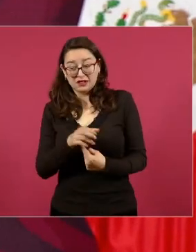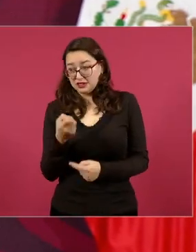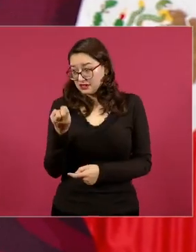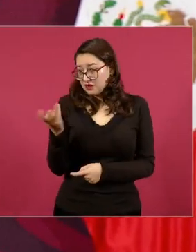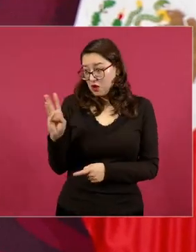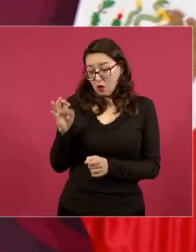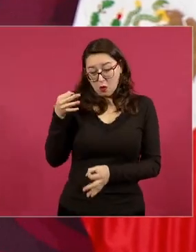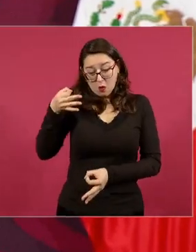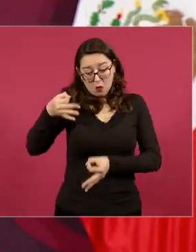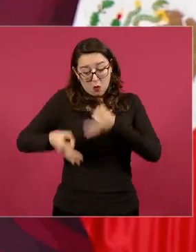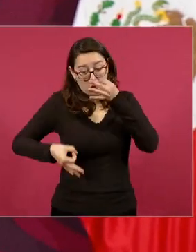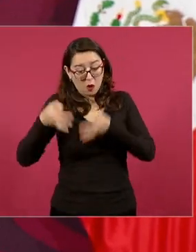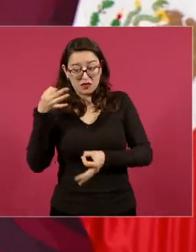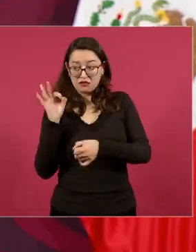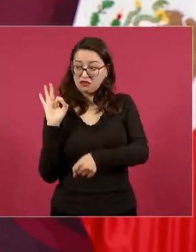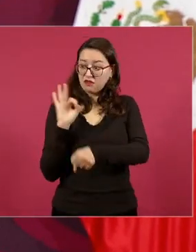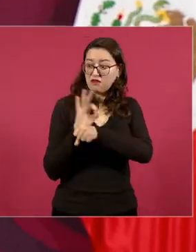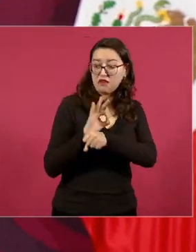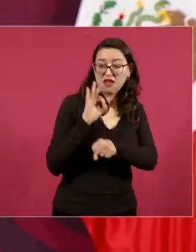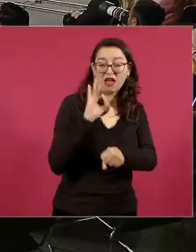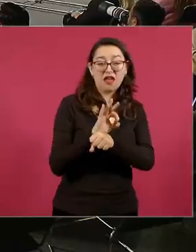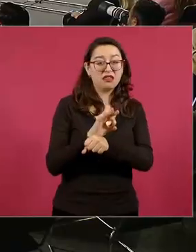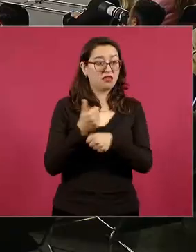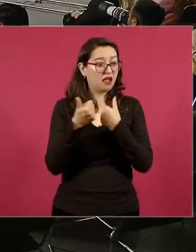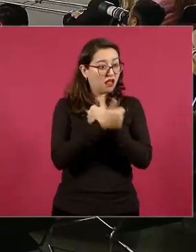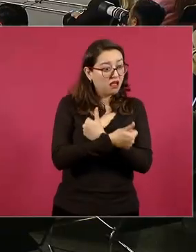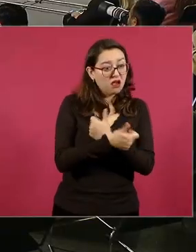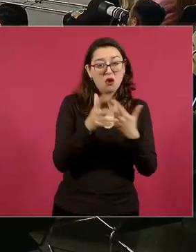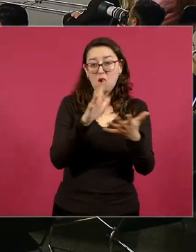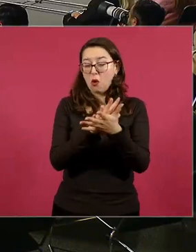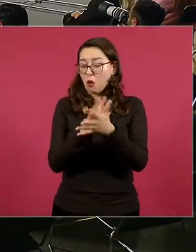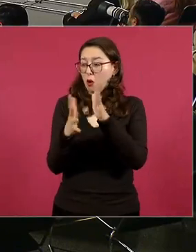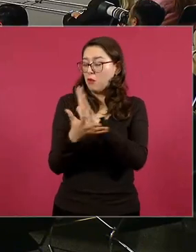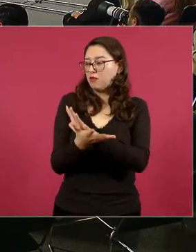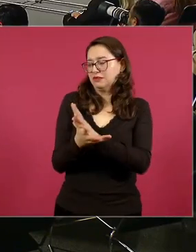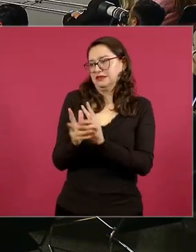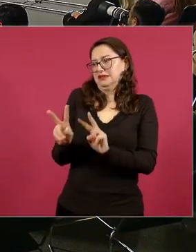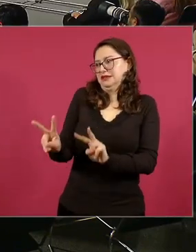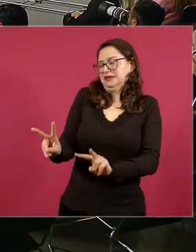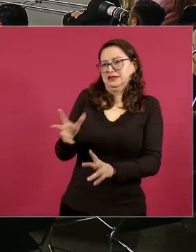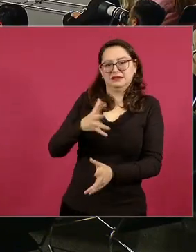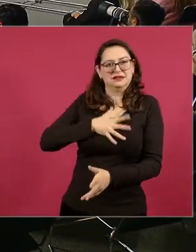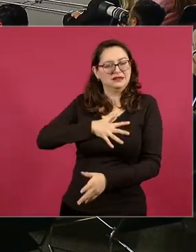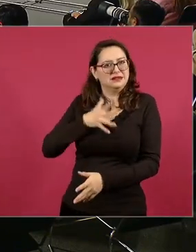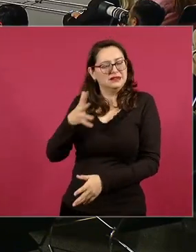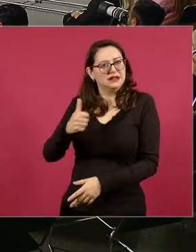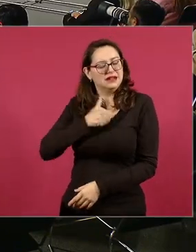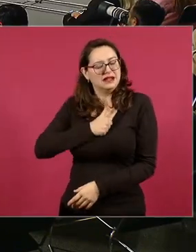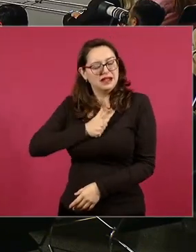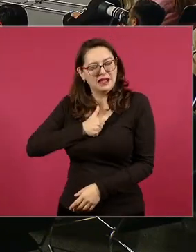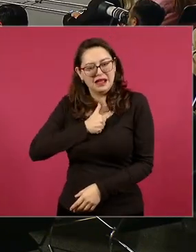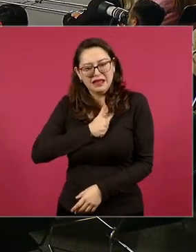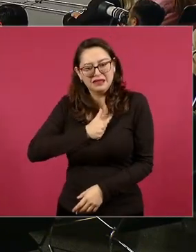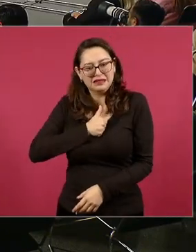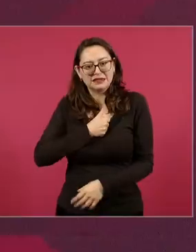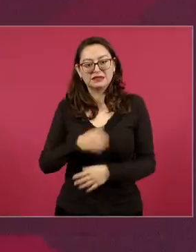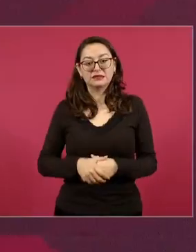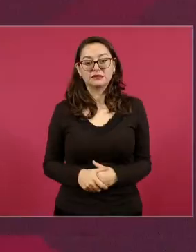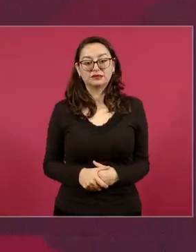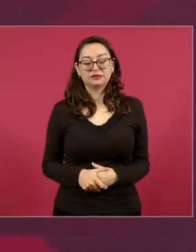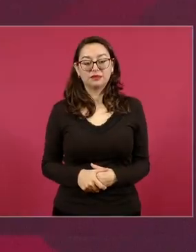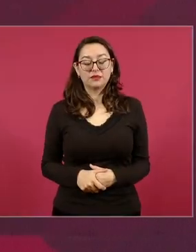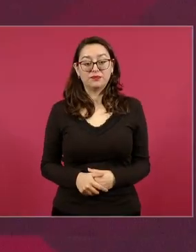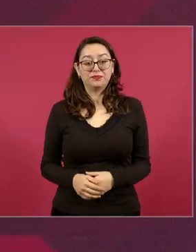hay un caso ahí ¿por qué no lo pones? de un detenido de